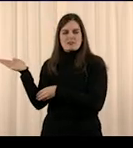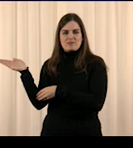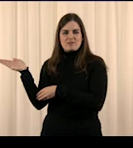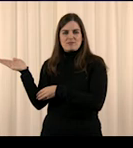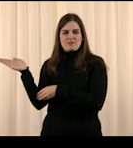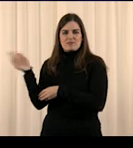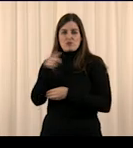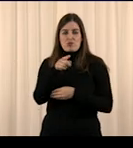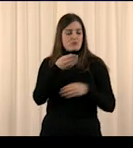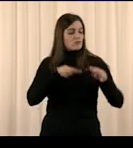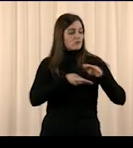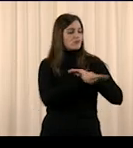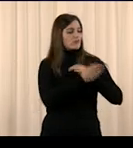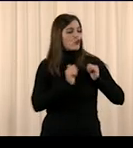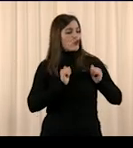Comenzaste.